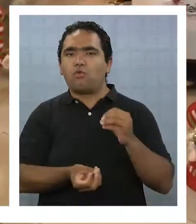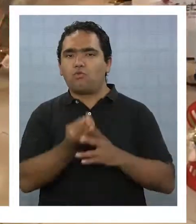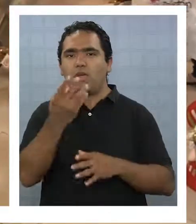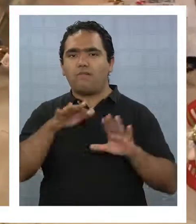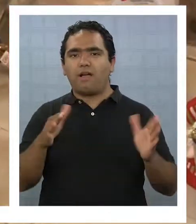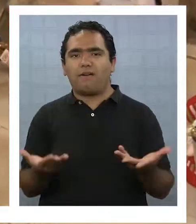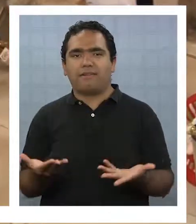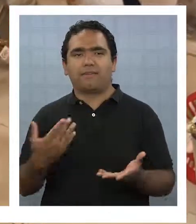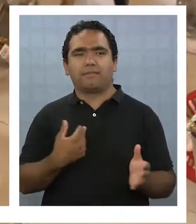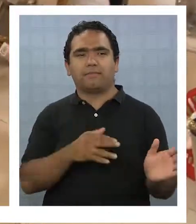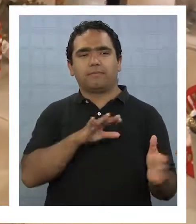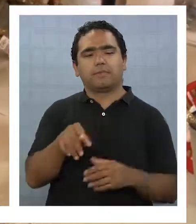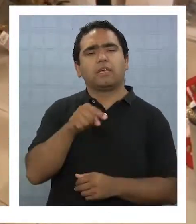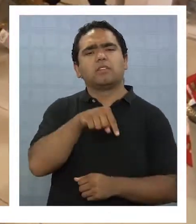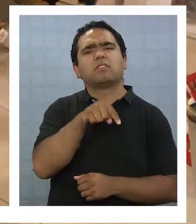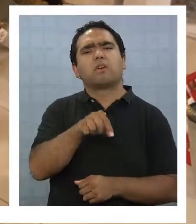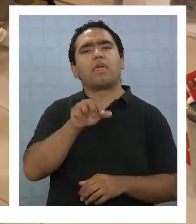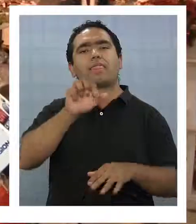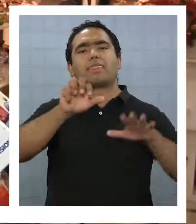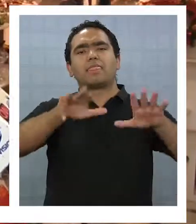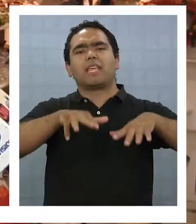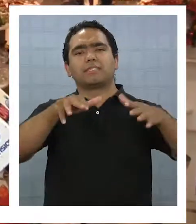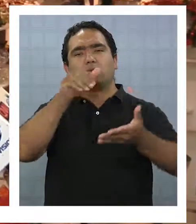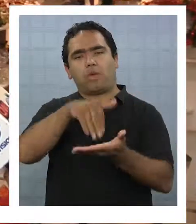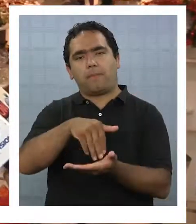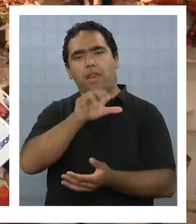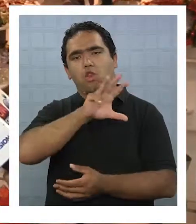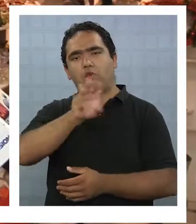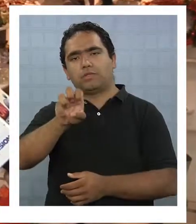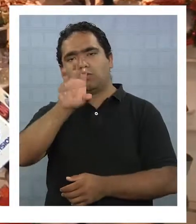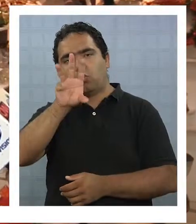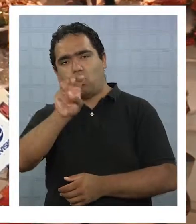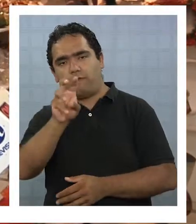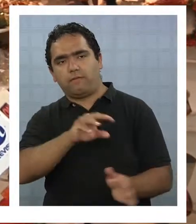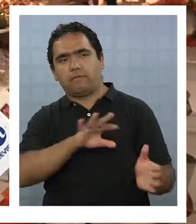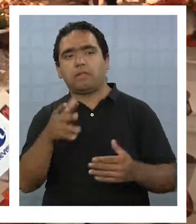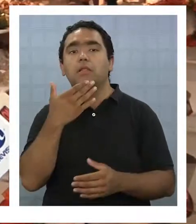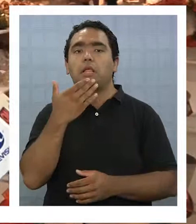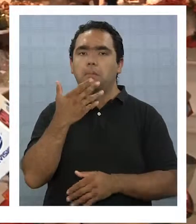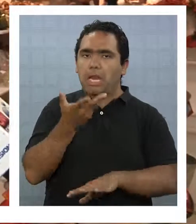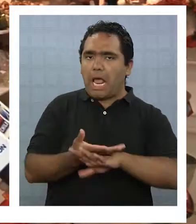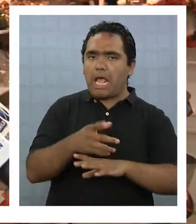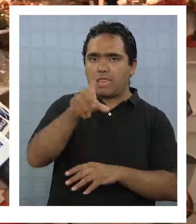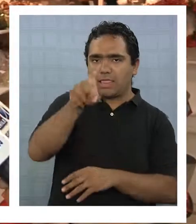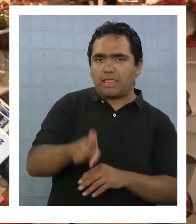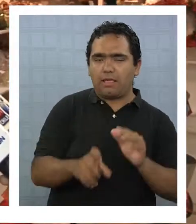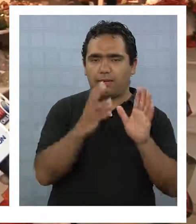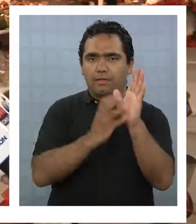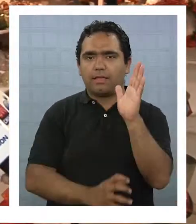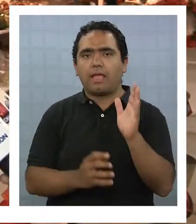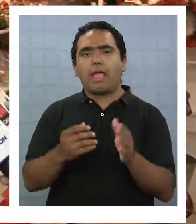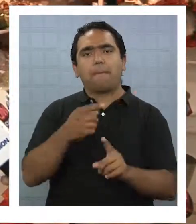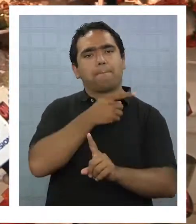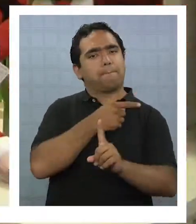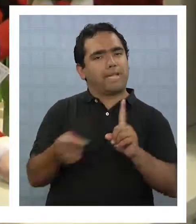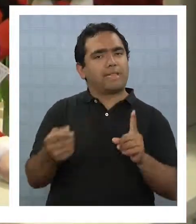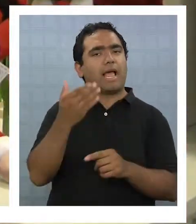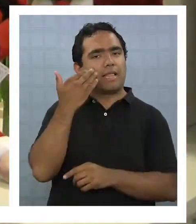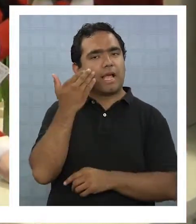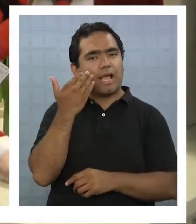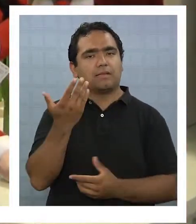tenemos... ...esos valen 19.990... ...y se viene una oferta con tarjeta... ...que van a quedar a mitad de precio aproximadamente.